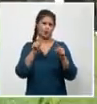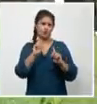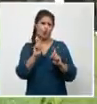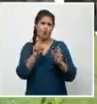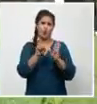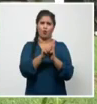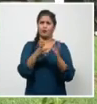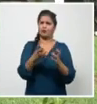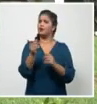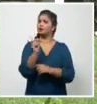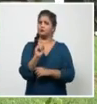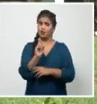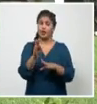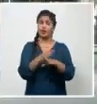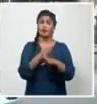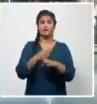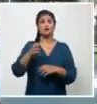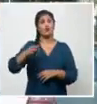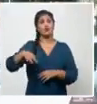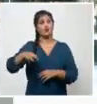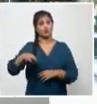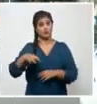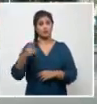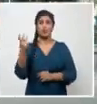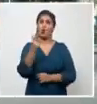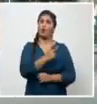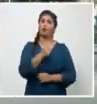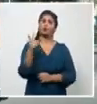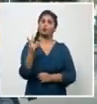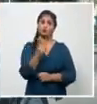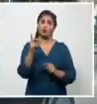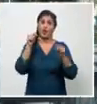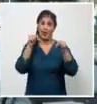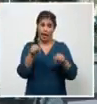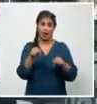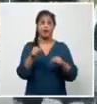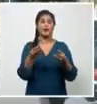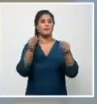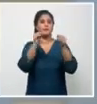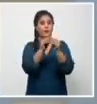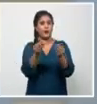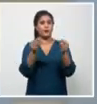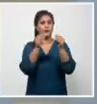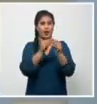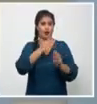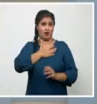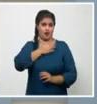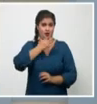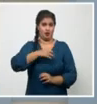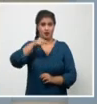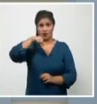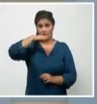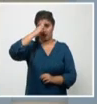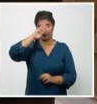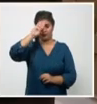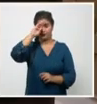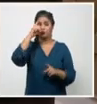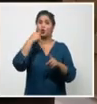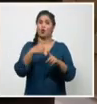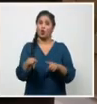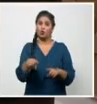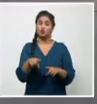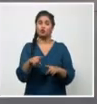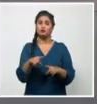pandemia, los municipios de Siena, de Zapata y Perico se encuentran en transmisión autóctona, mientras que Pedro Betancur, Los Arabos,